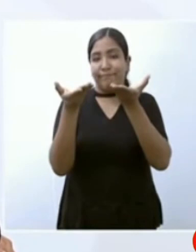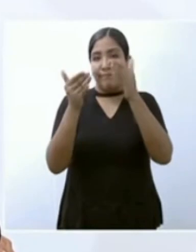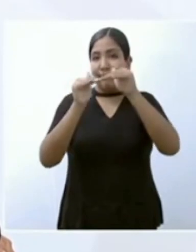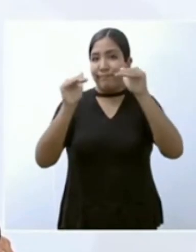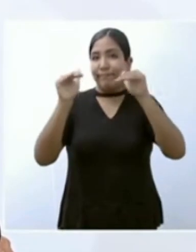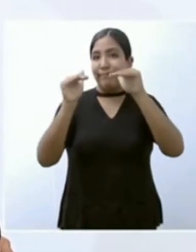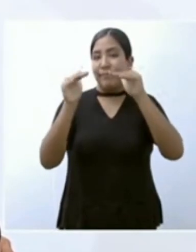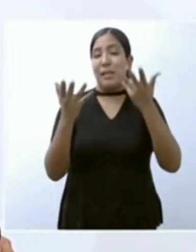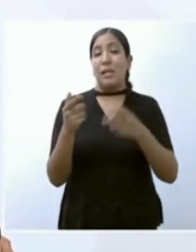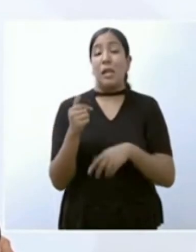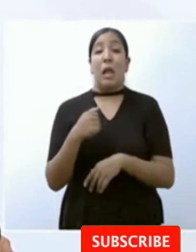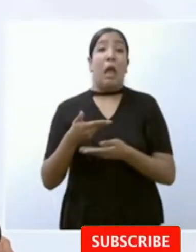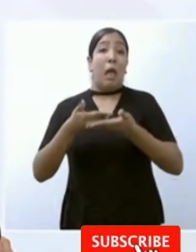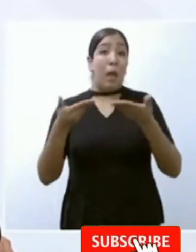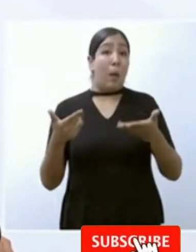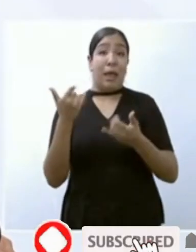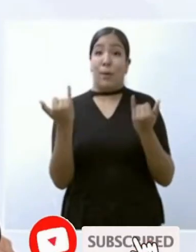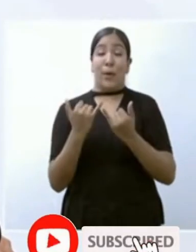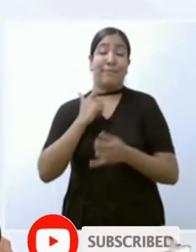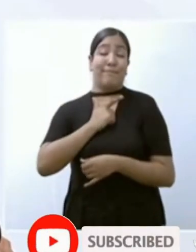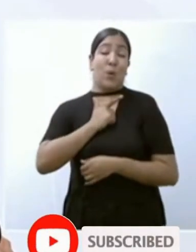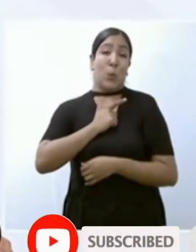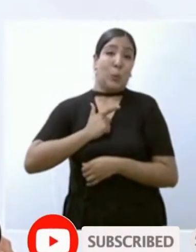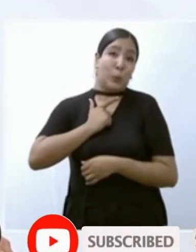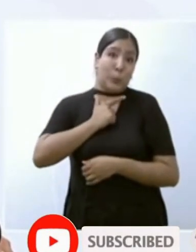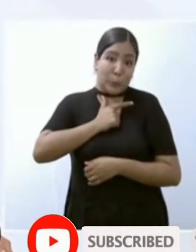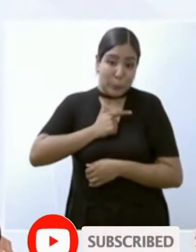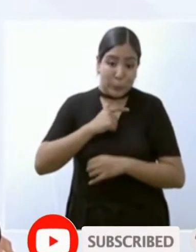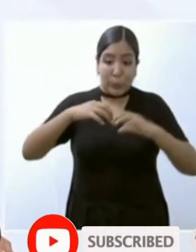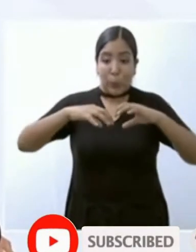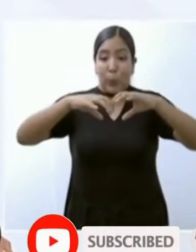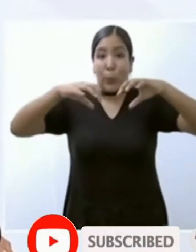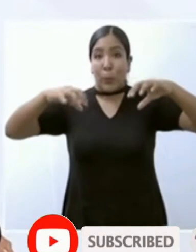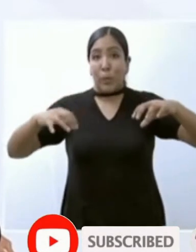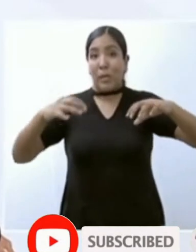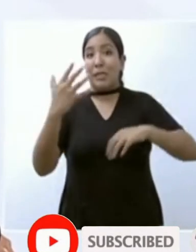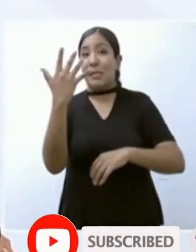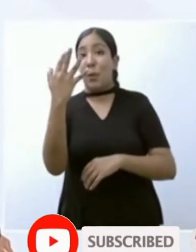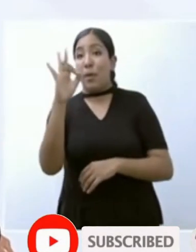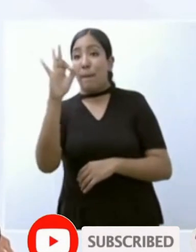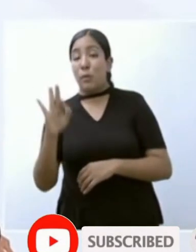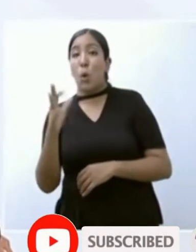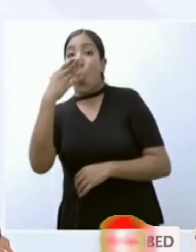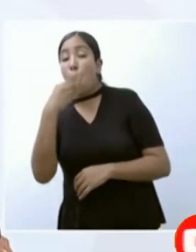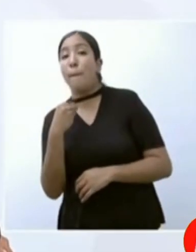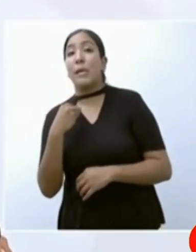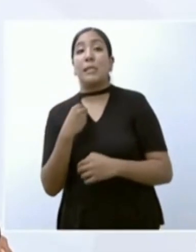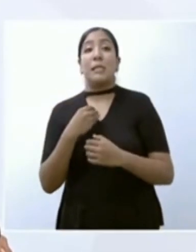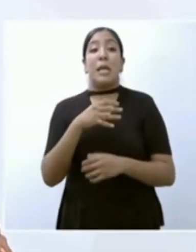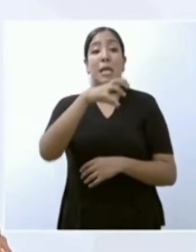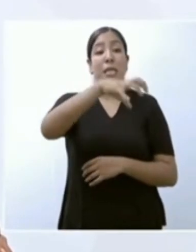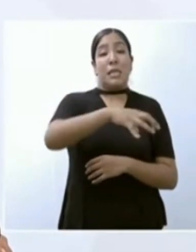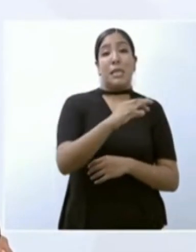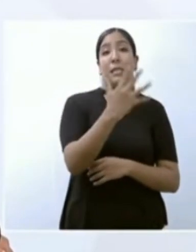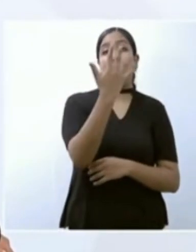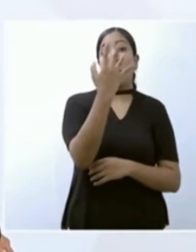que ya el 50% de los trabajadores son mujeres en esta planta y tienen como